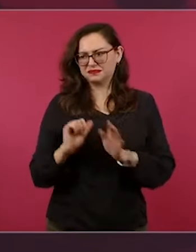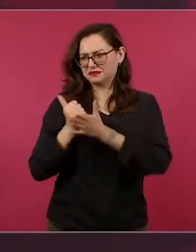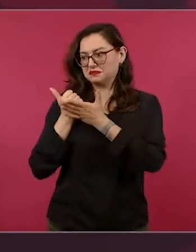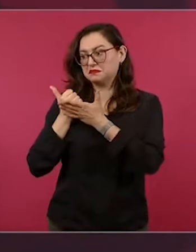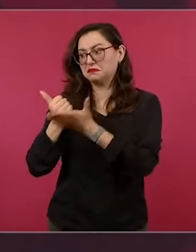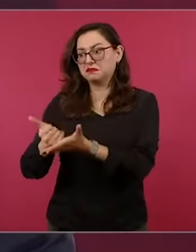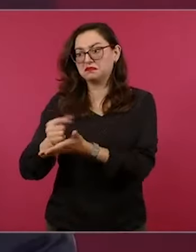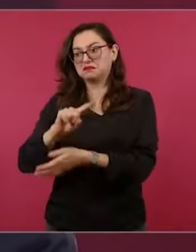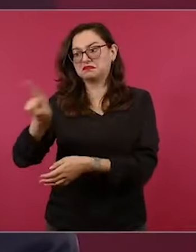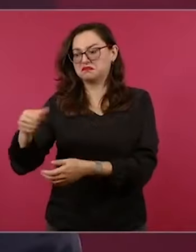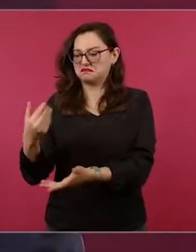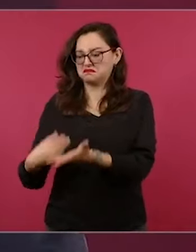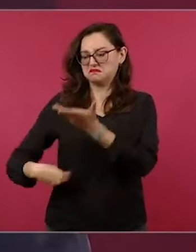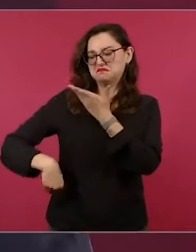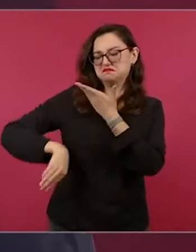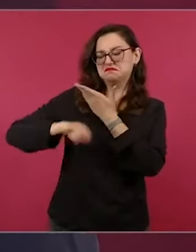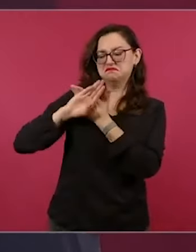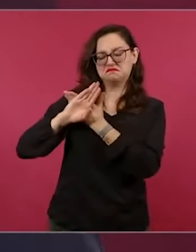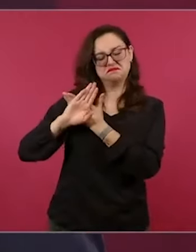crucificado.